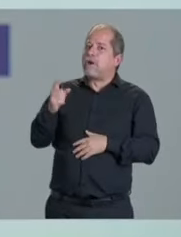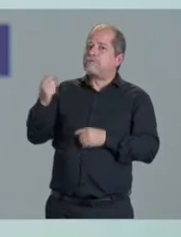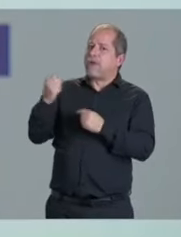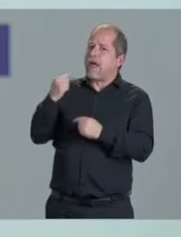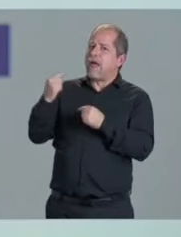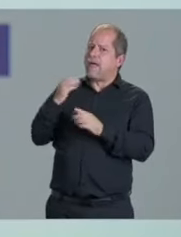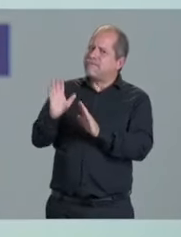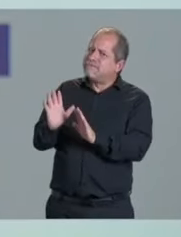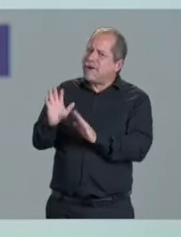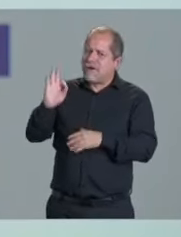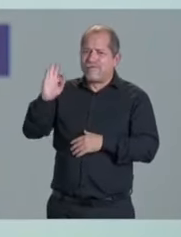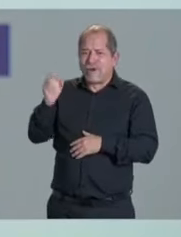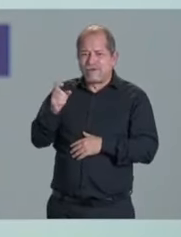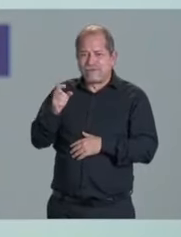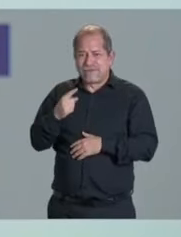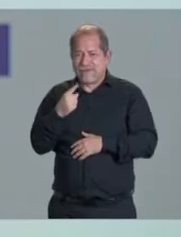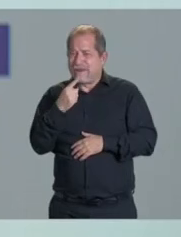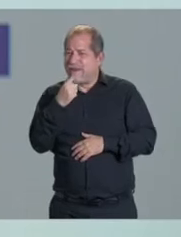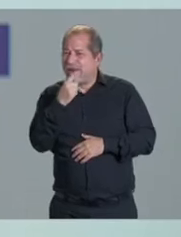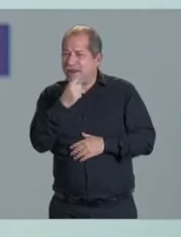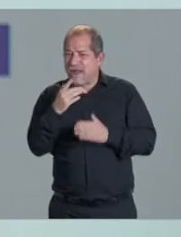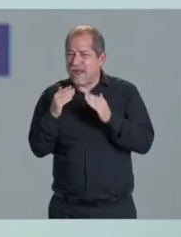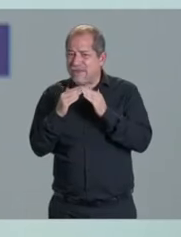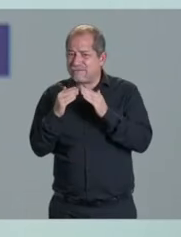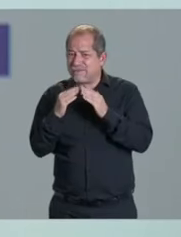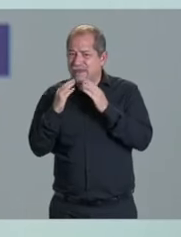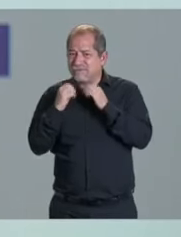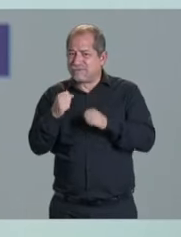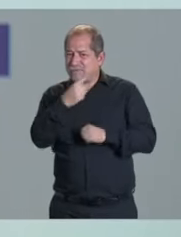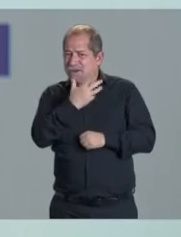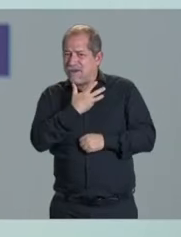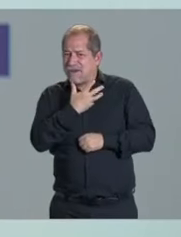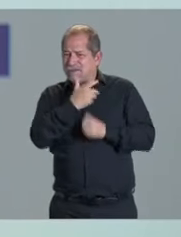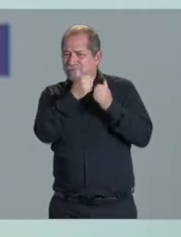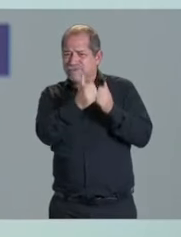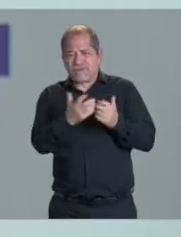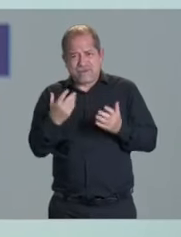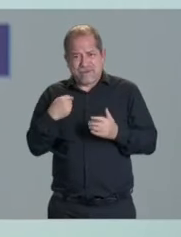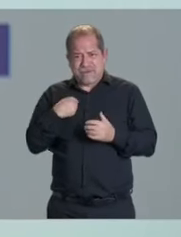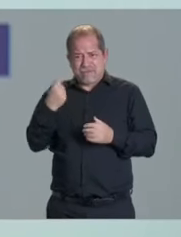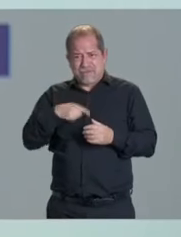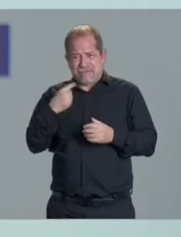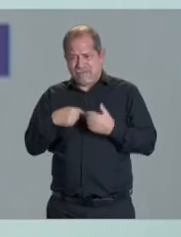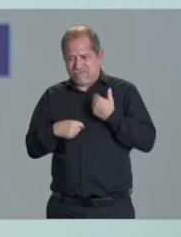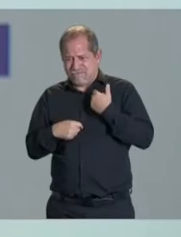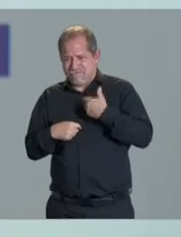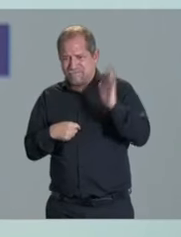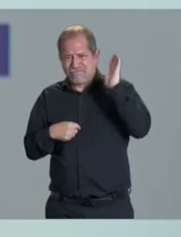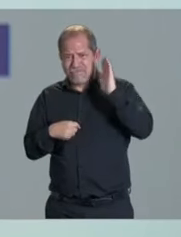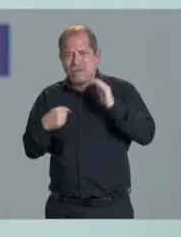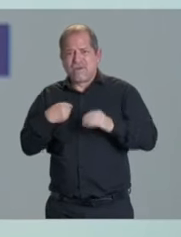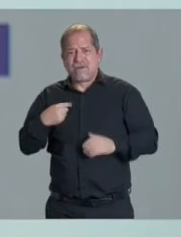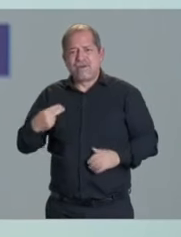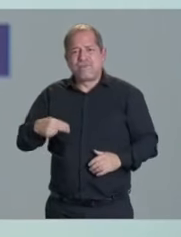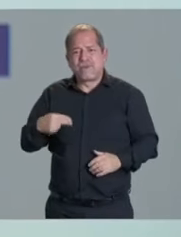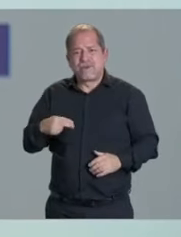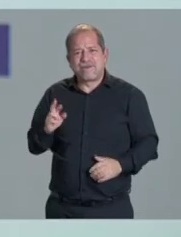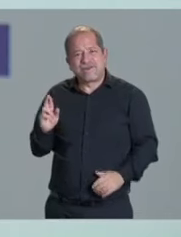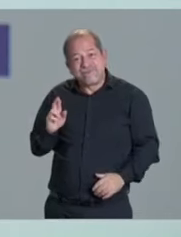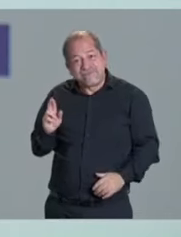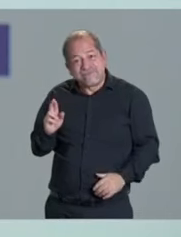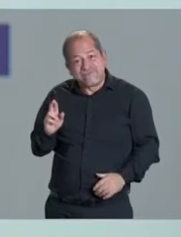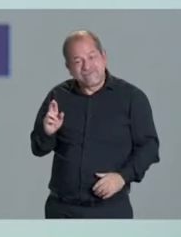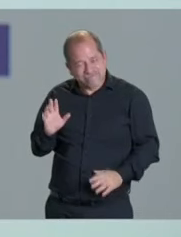sola. La pobreza urbana ha crecido y hay varias causas. La primera es el costo del transporte